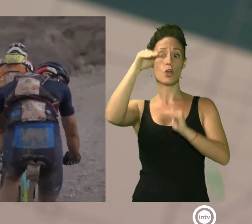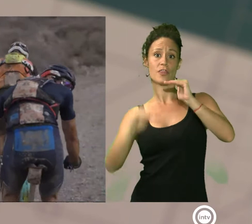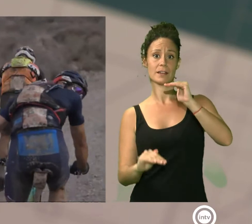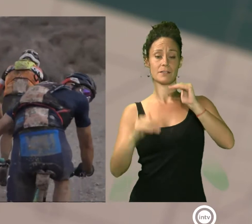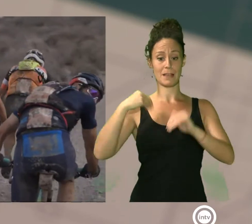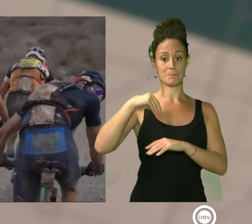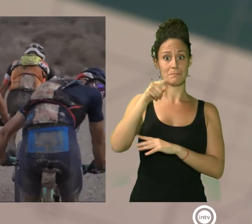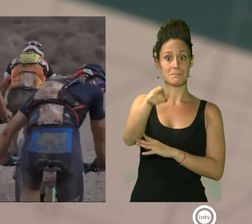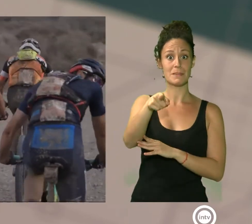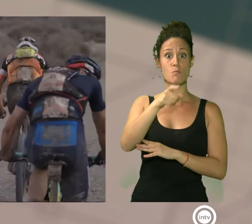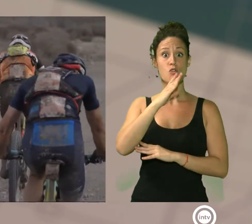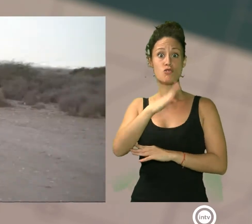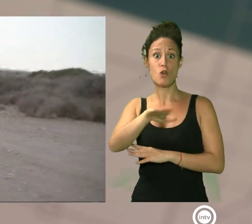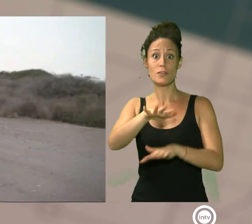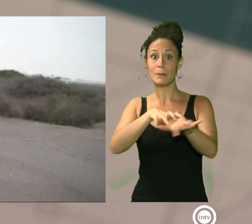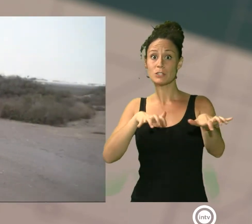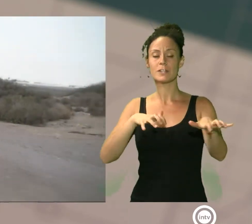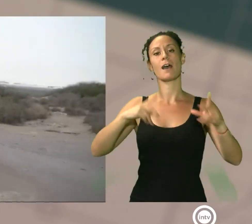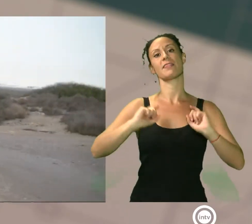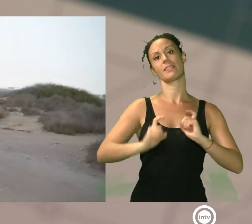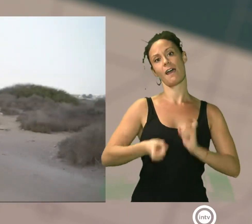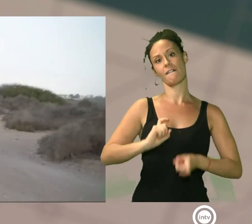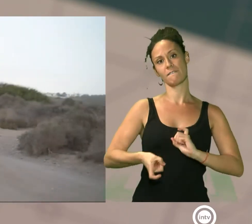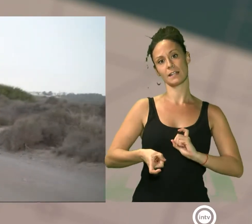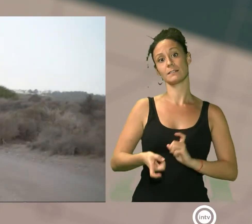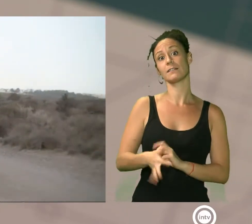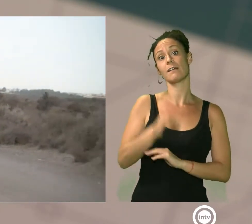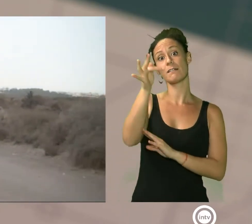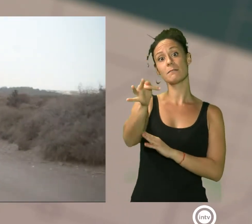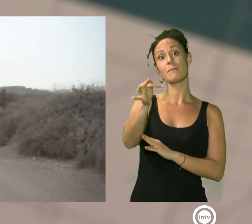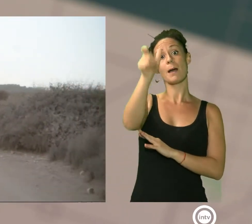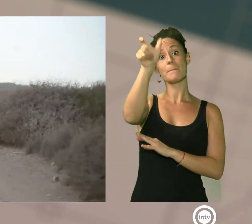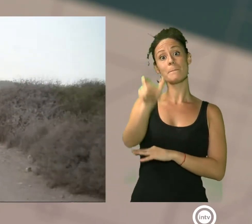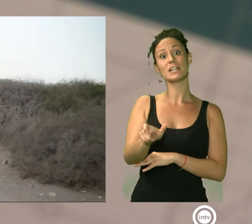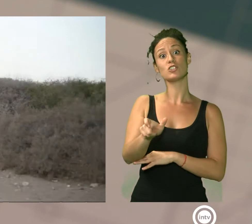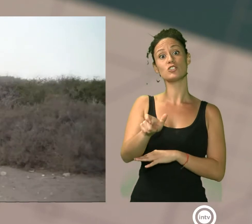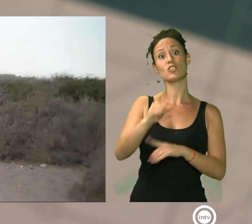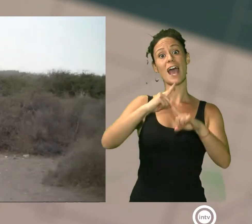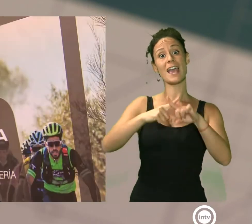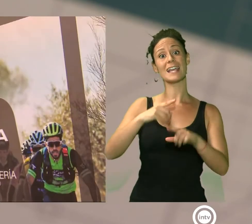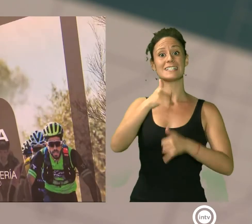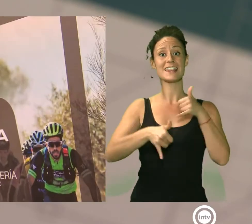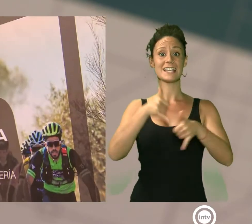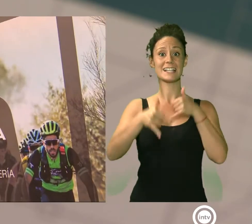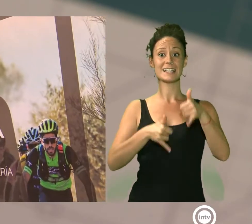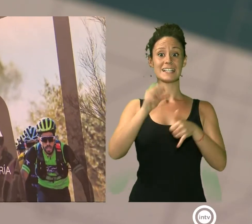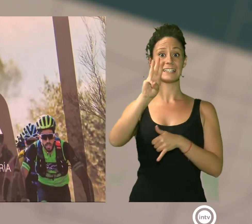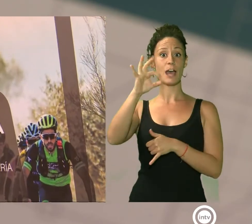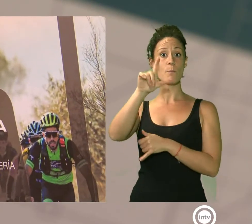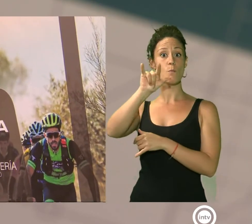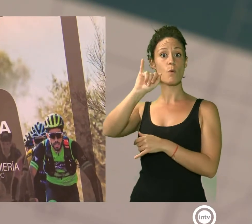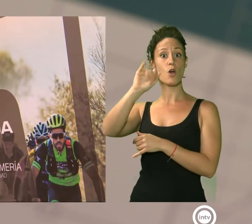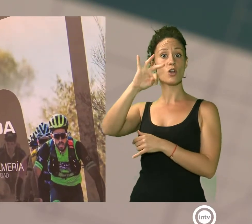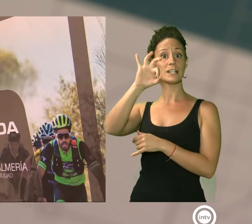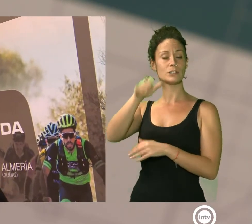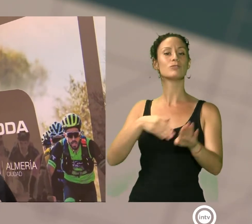desarrollará en el desierto de Tabernas. Además, ya ha confirmado su asistencia el ex ciclista Joaquín Purito. Es una carrera que te aporta muchísimo,